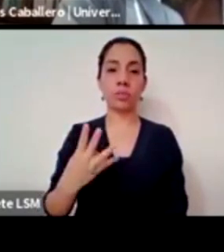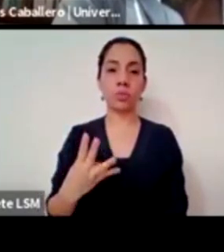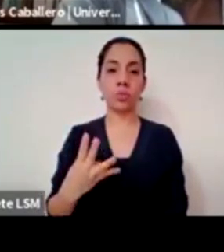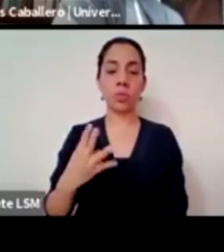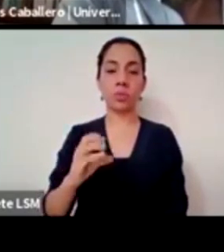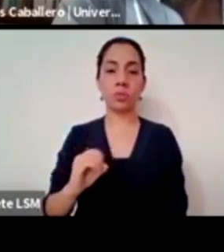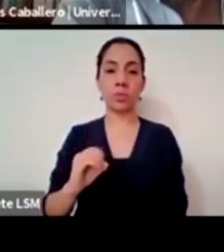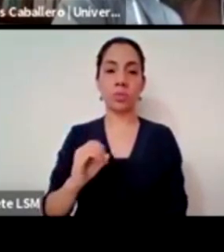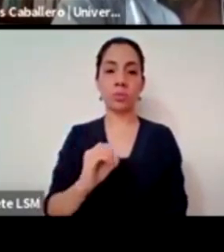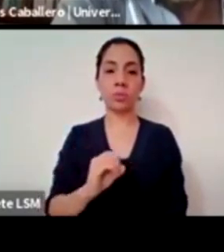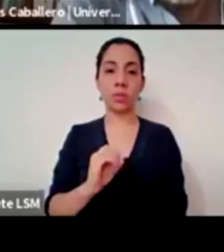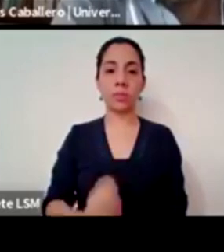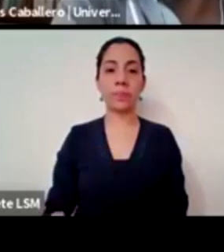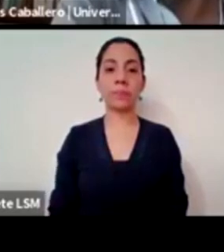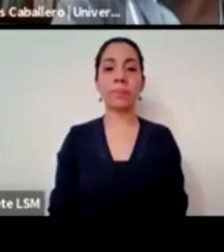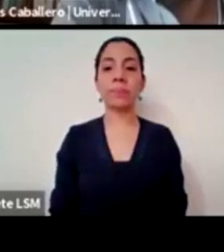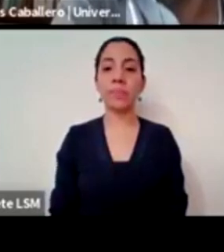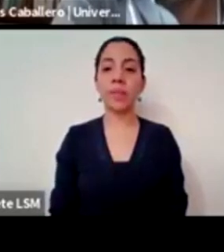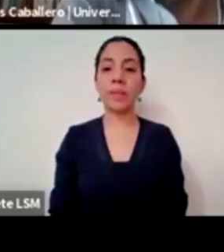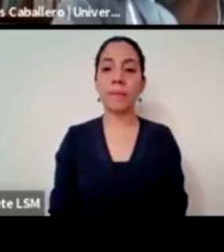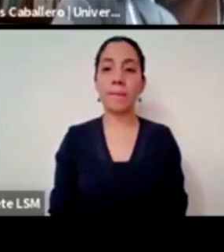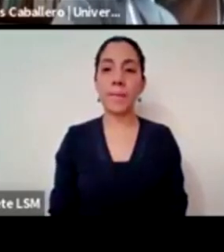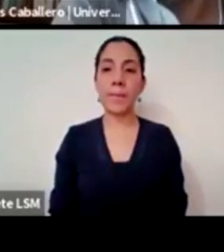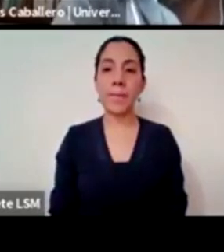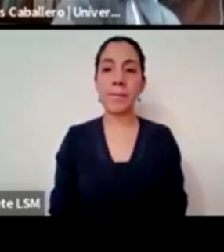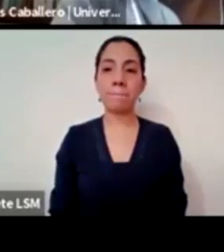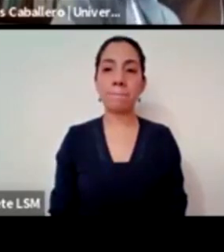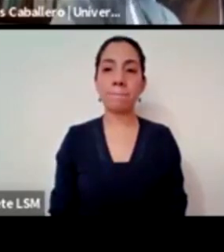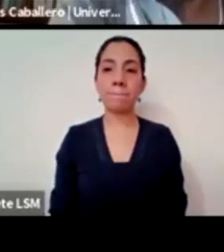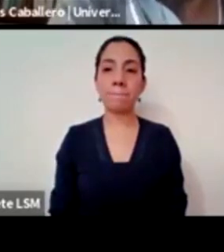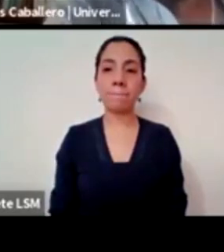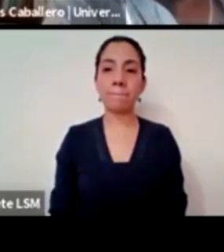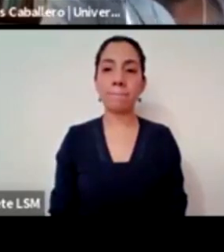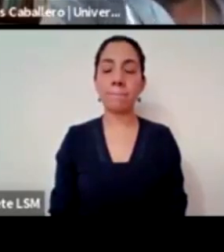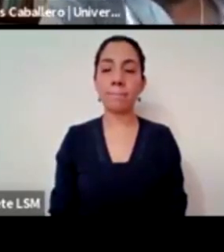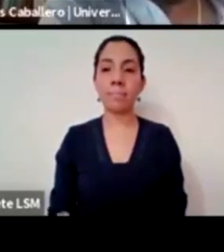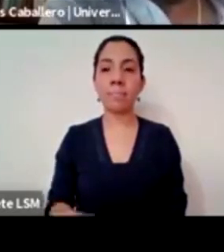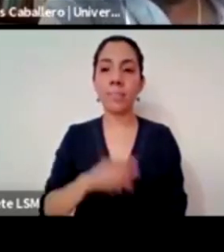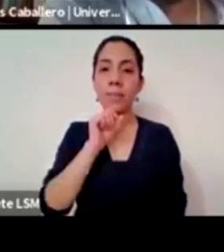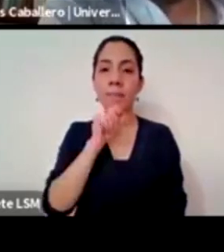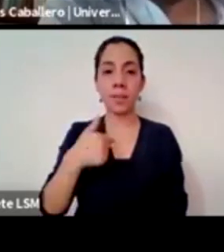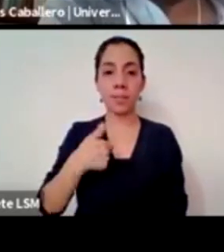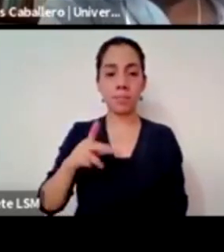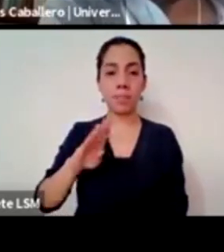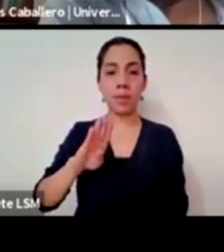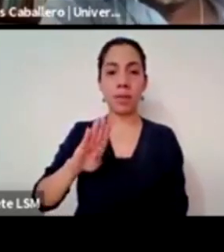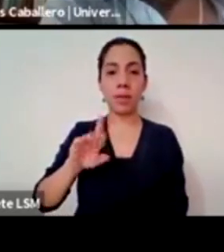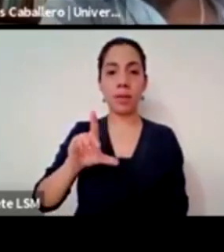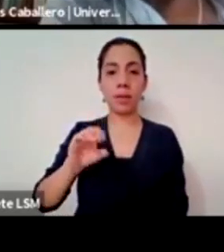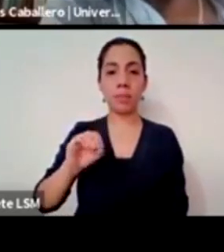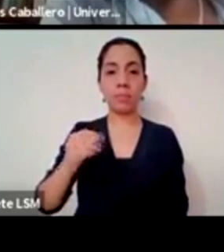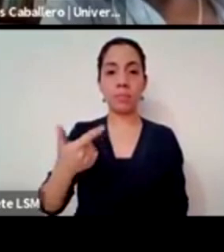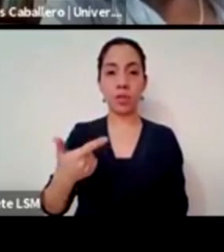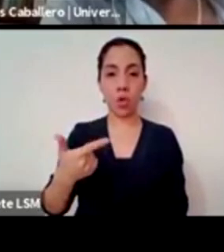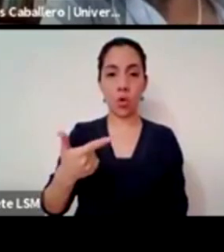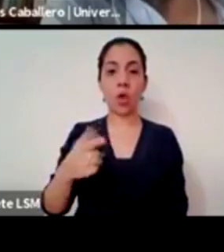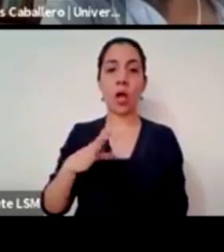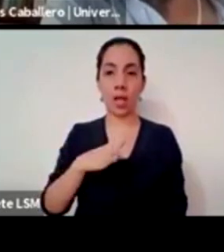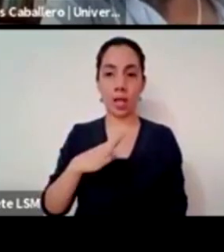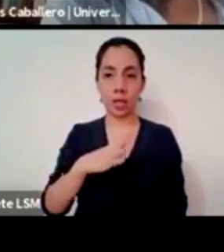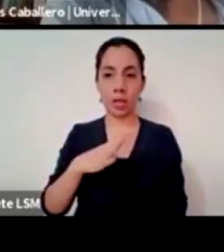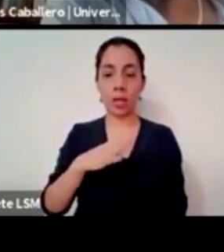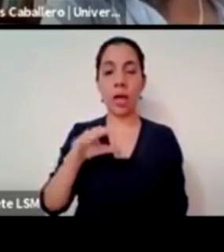mil gracias tengo también un blog que lo encuentras en